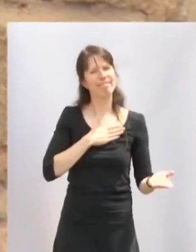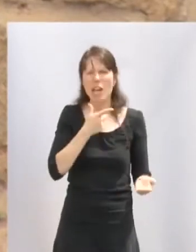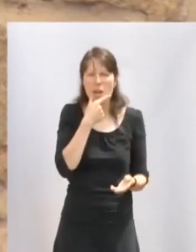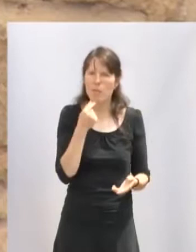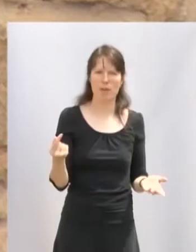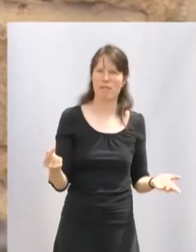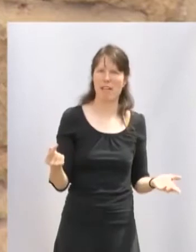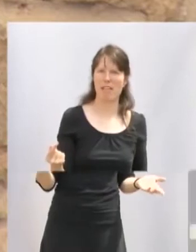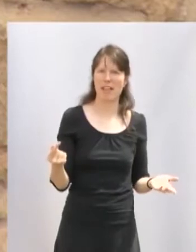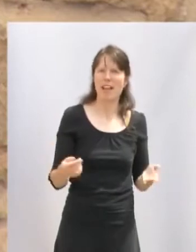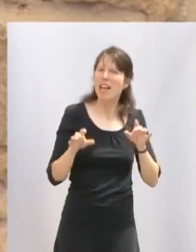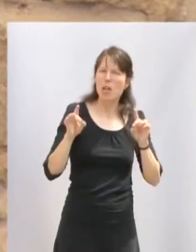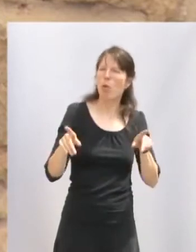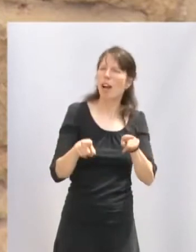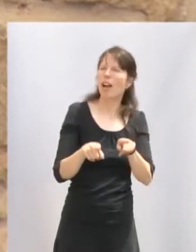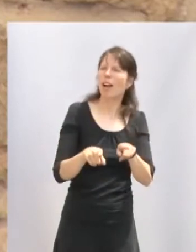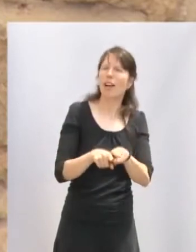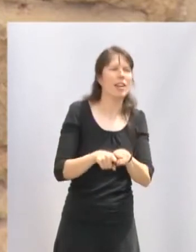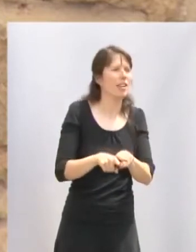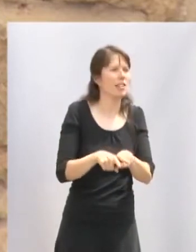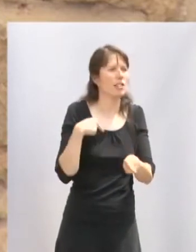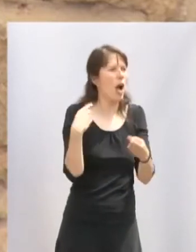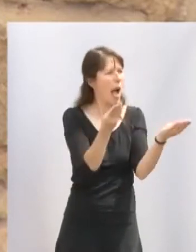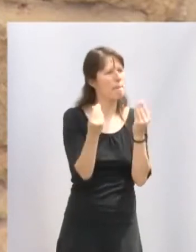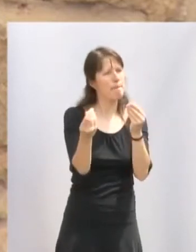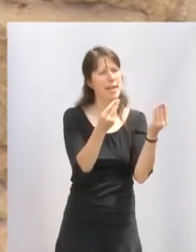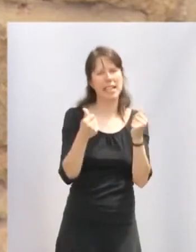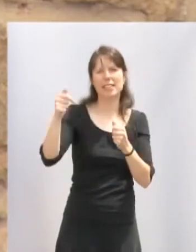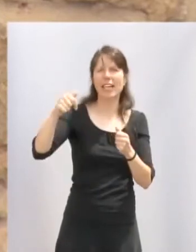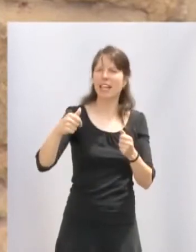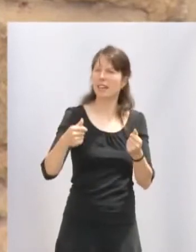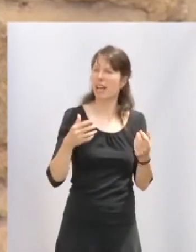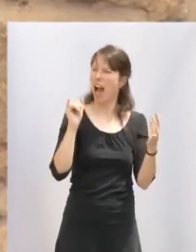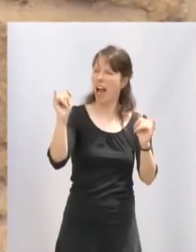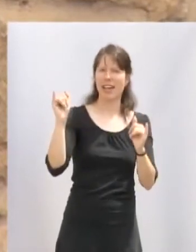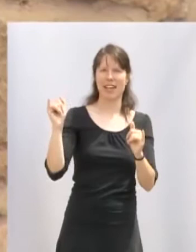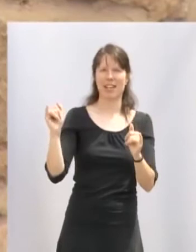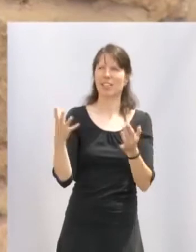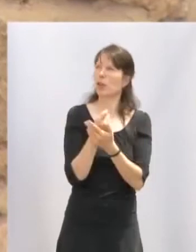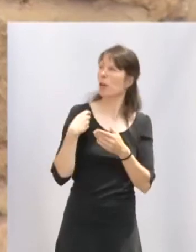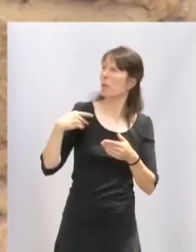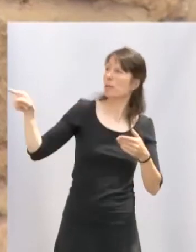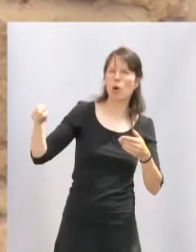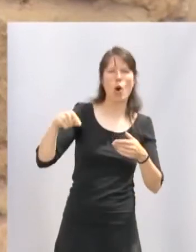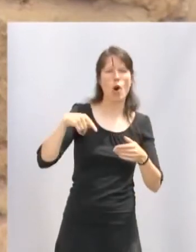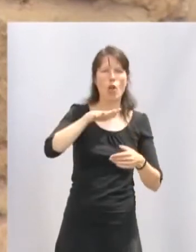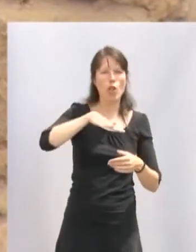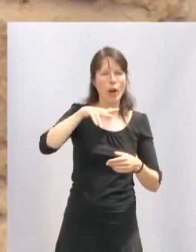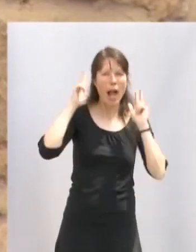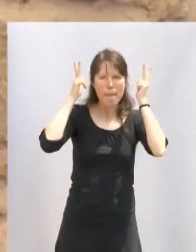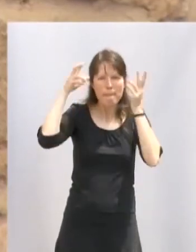como dejarnos llevar por este ambiente que hoy aquí respiramos entre los muros de este monasterio,